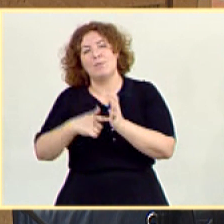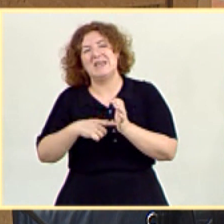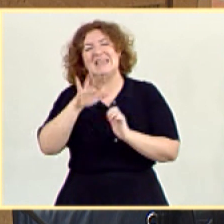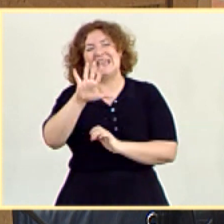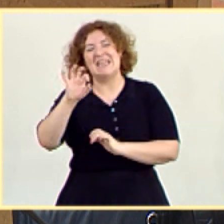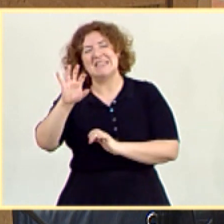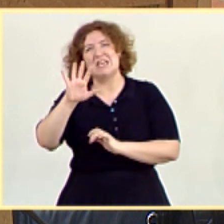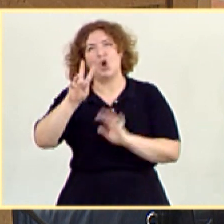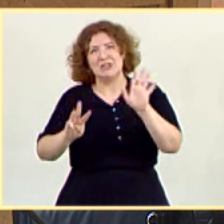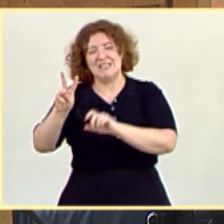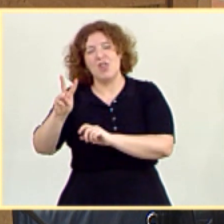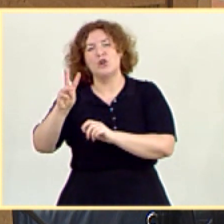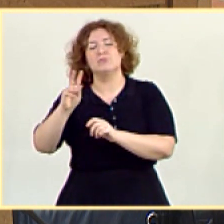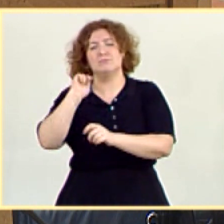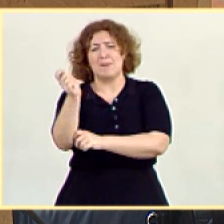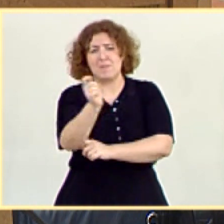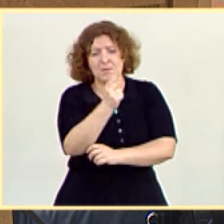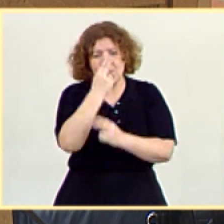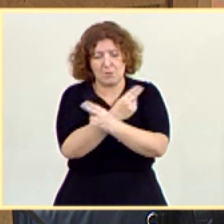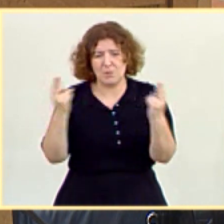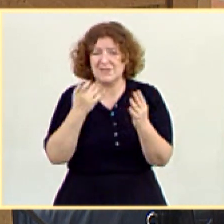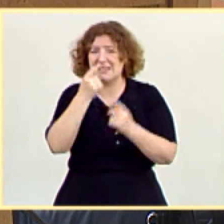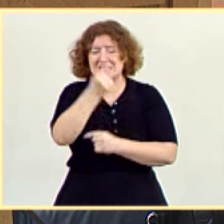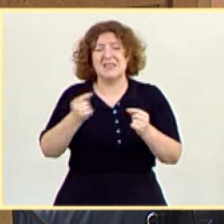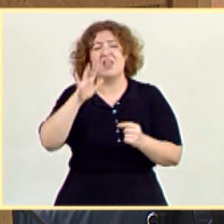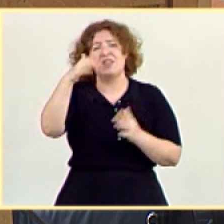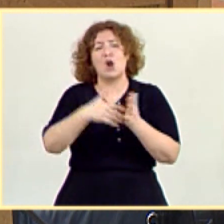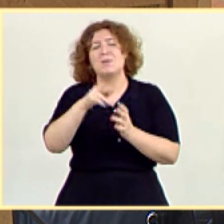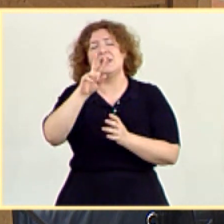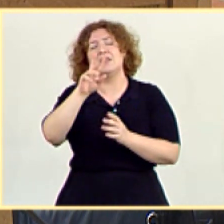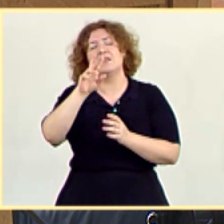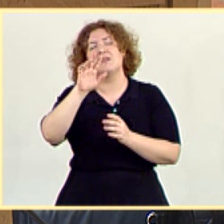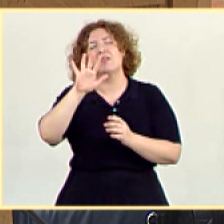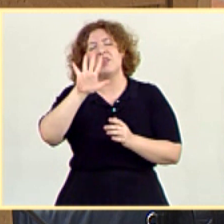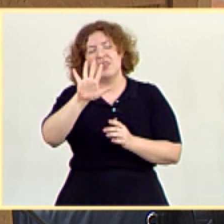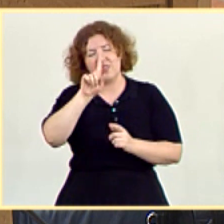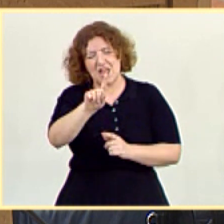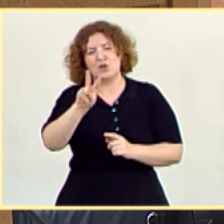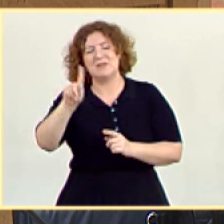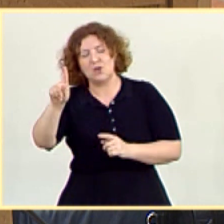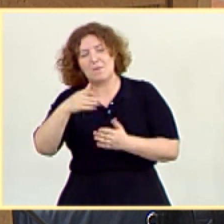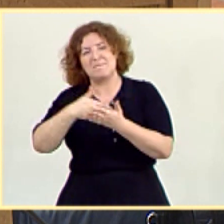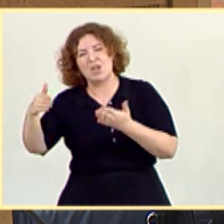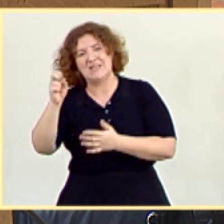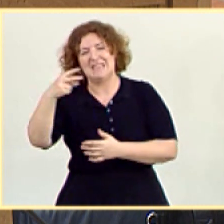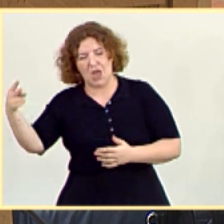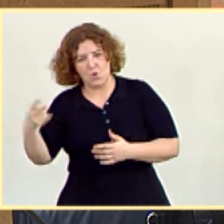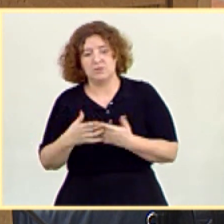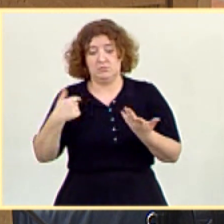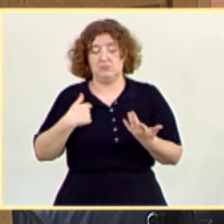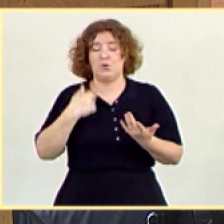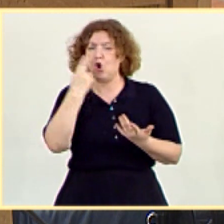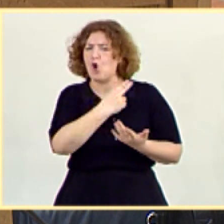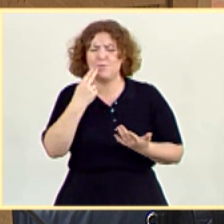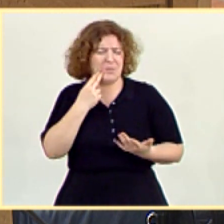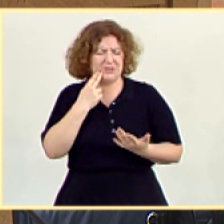prestaciones públicas que se elevan a una nómina de 5.121 millones de euros. El compromiso de este Gobierno es